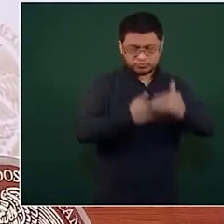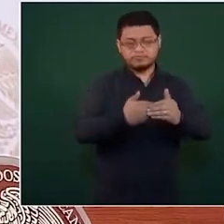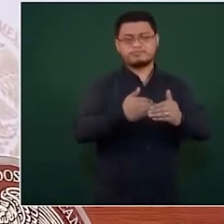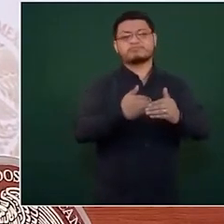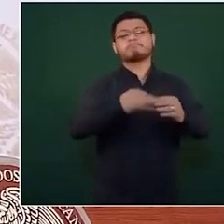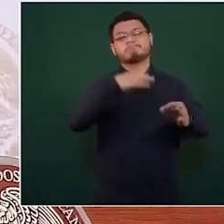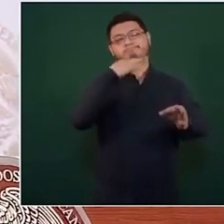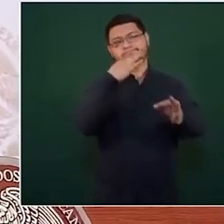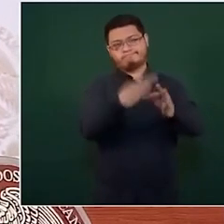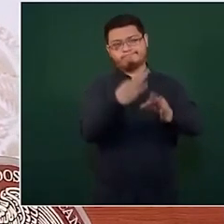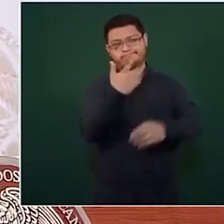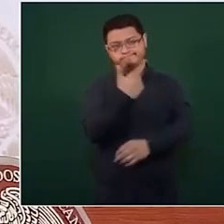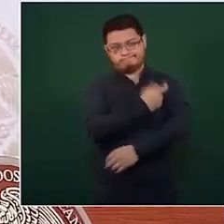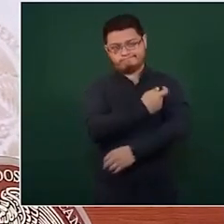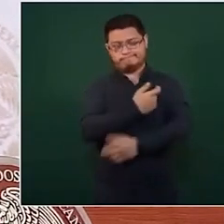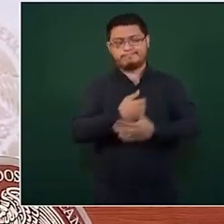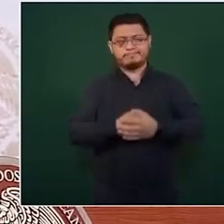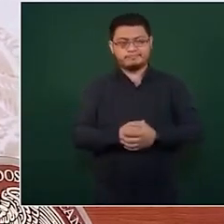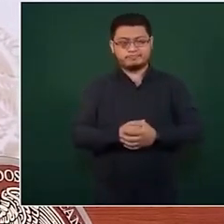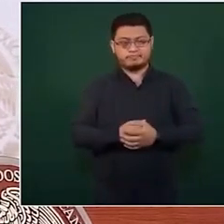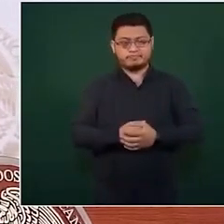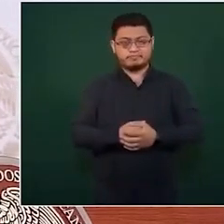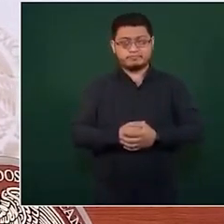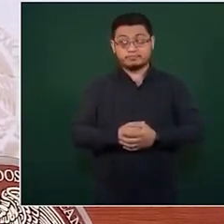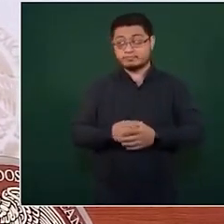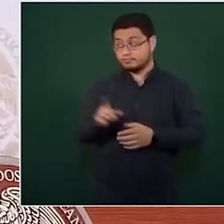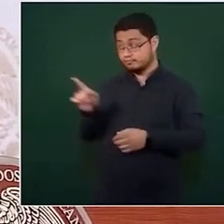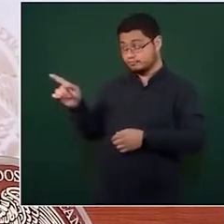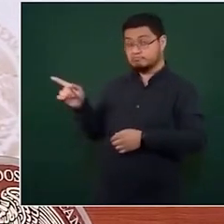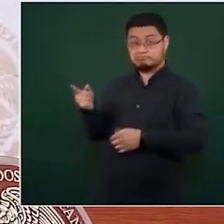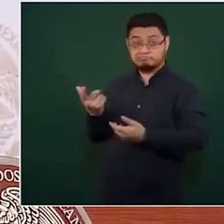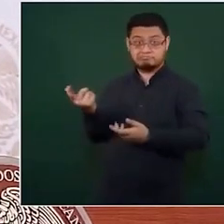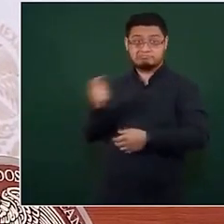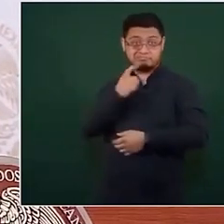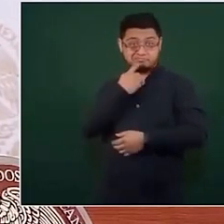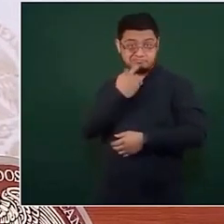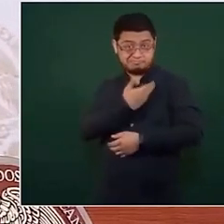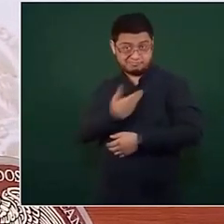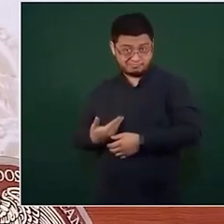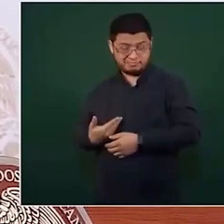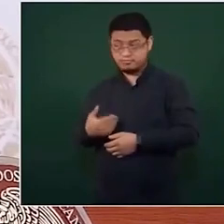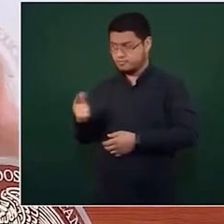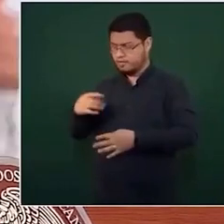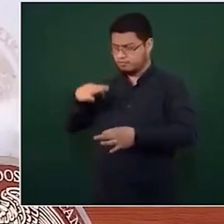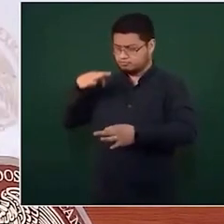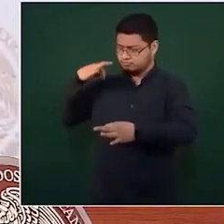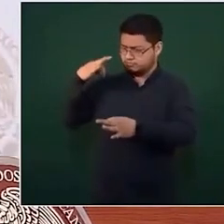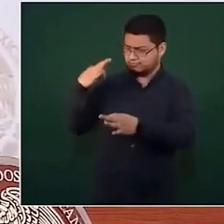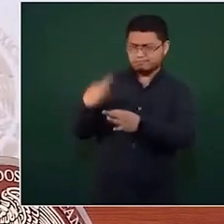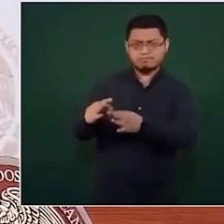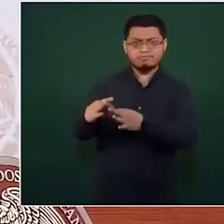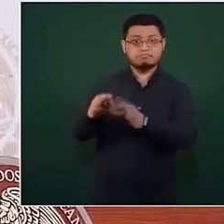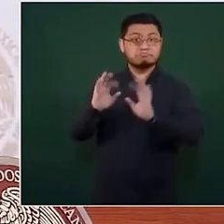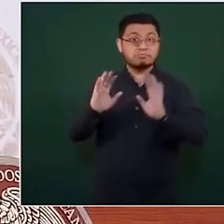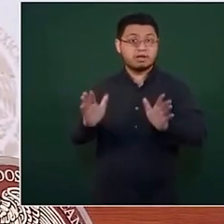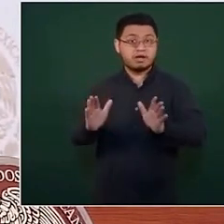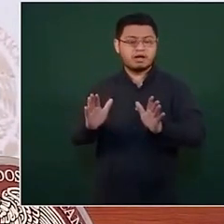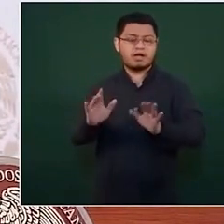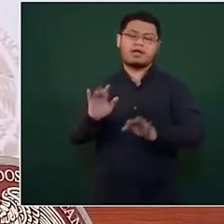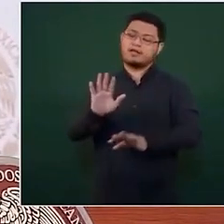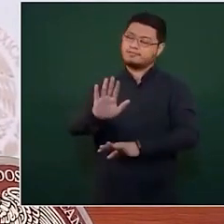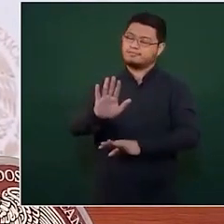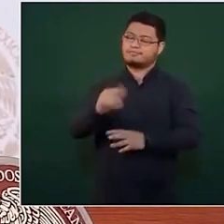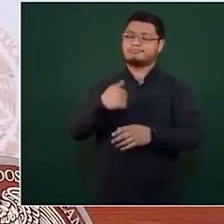de vacunación ahora como ya comentaba el presidente hablar de esta meta cumplida requiere referencias específicas